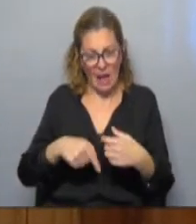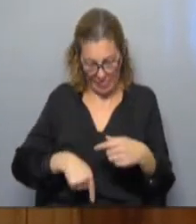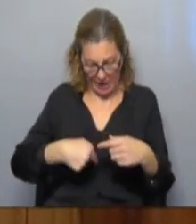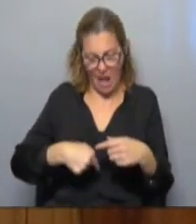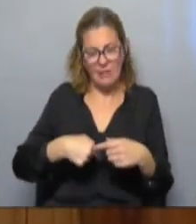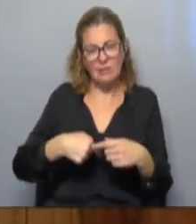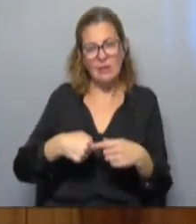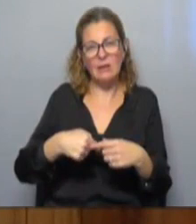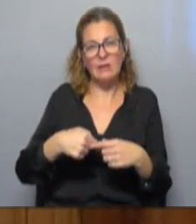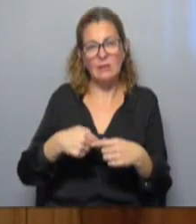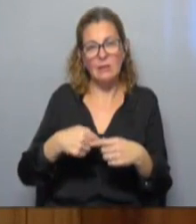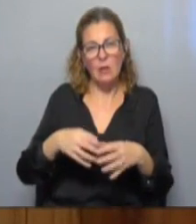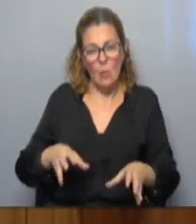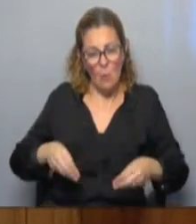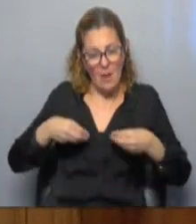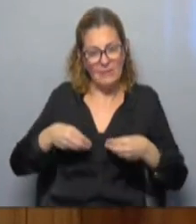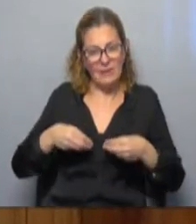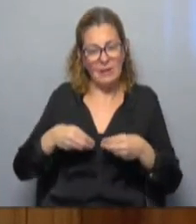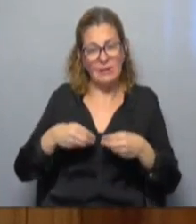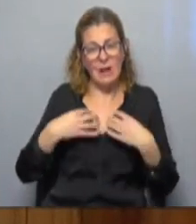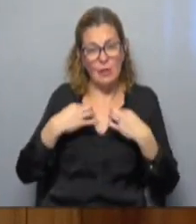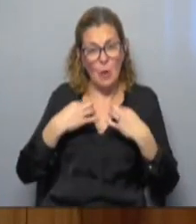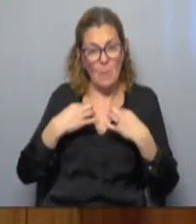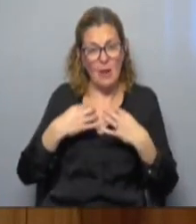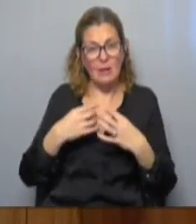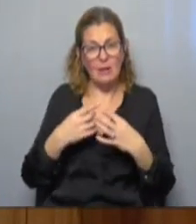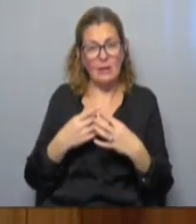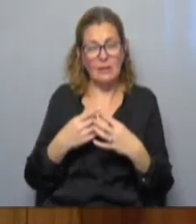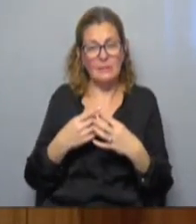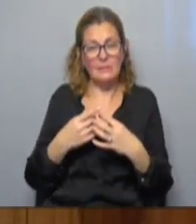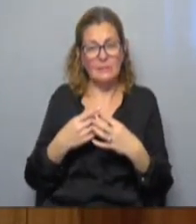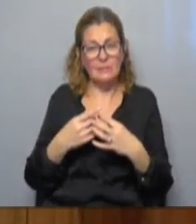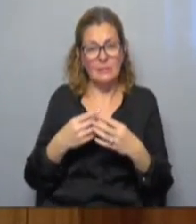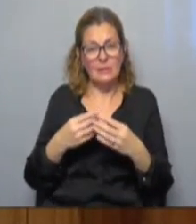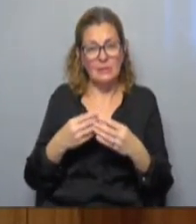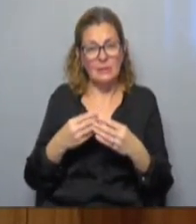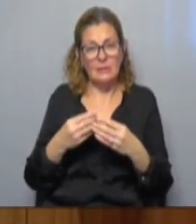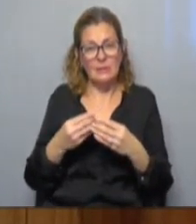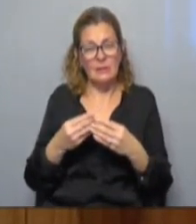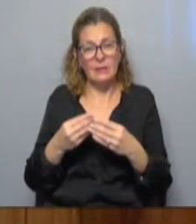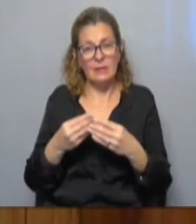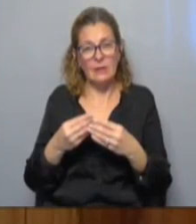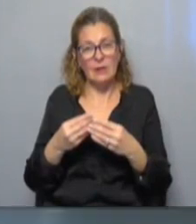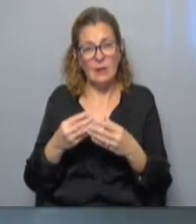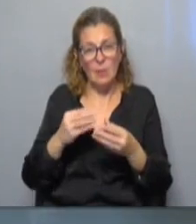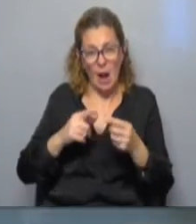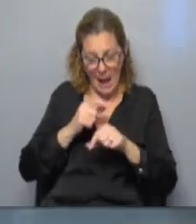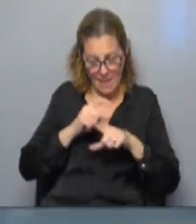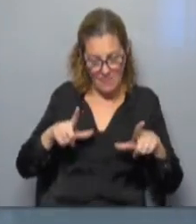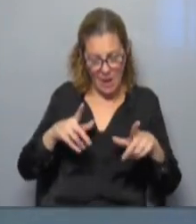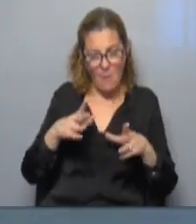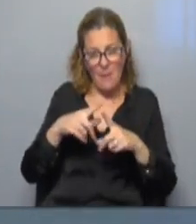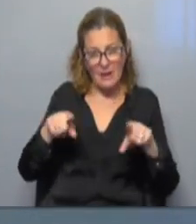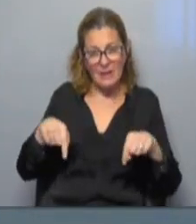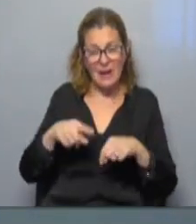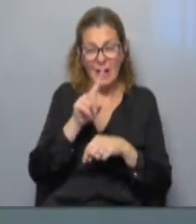y su bombacha y la ropa con la que ella se había el papel con el que ella se había limpiado y nos fue hasta las